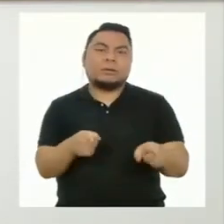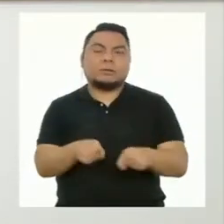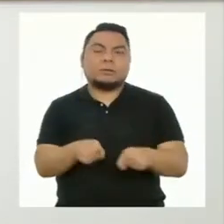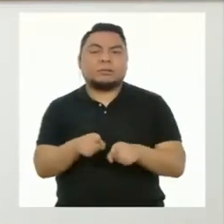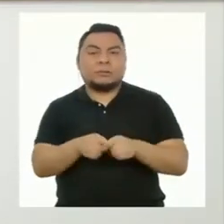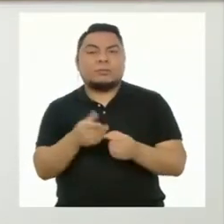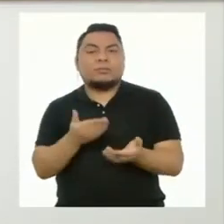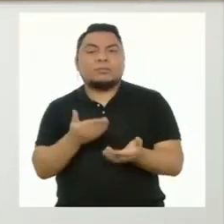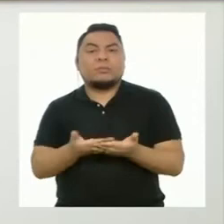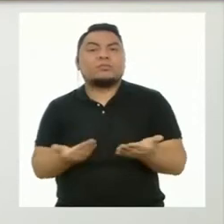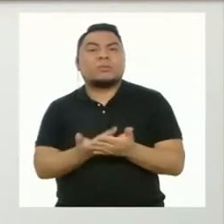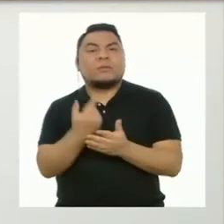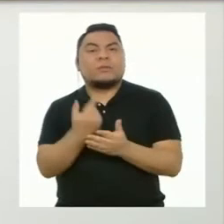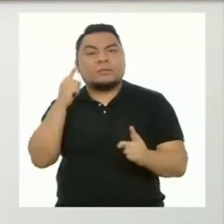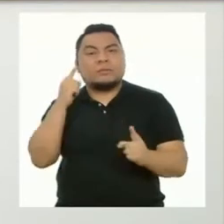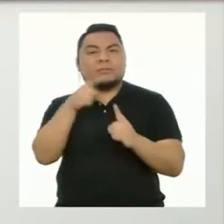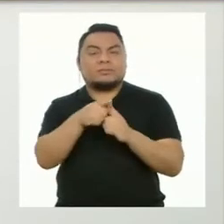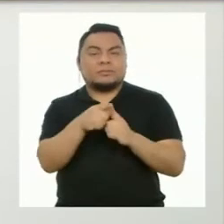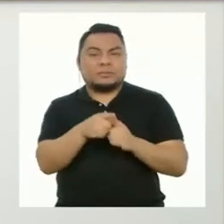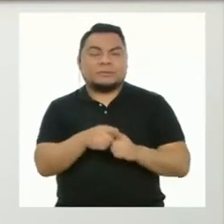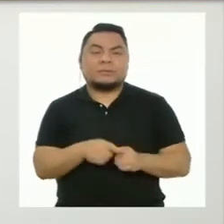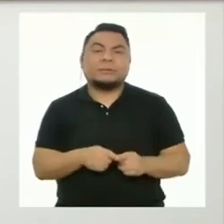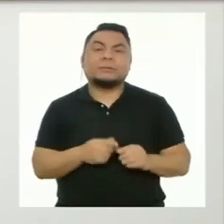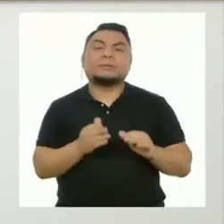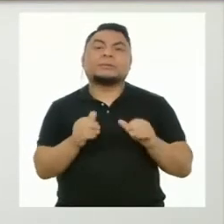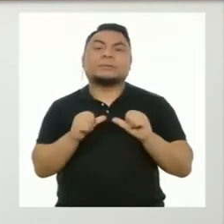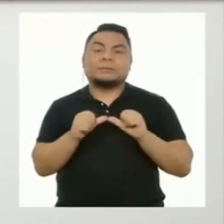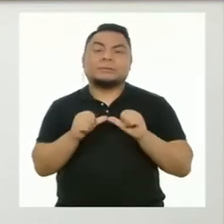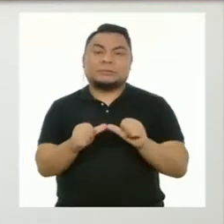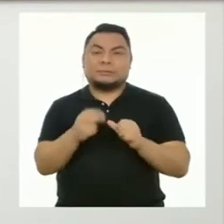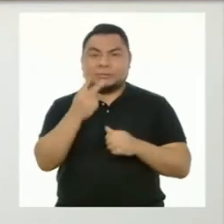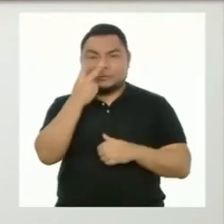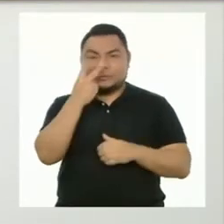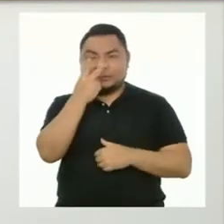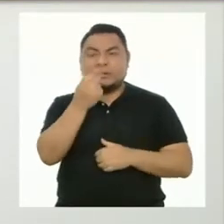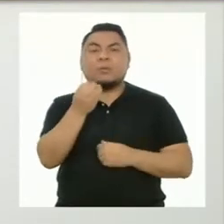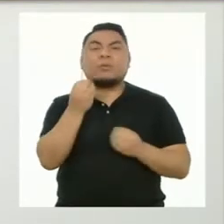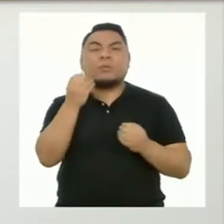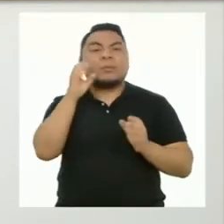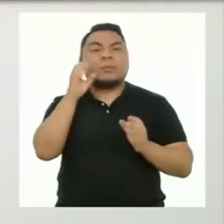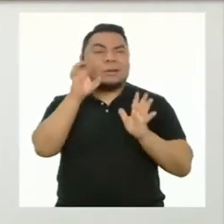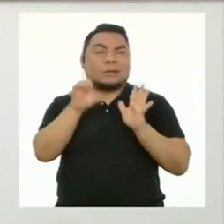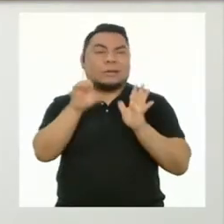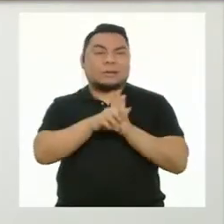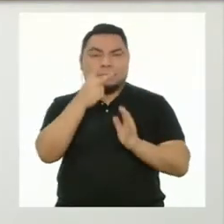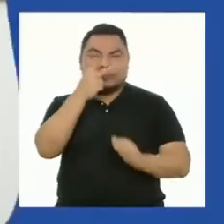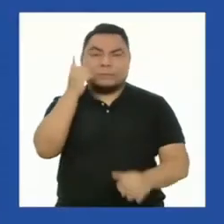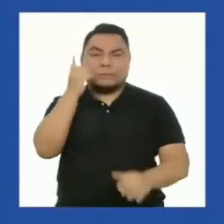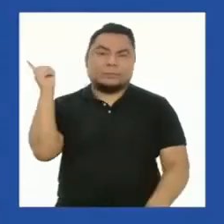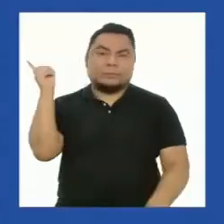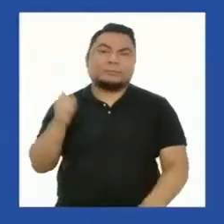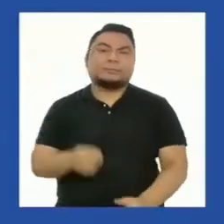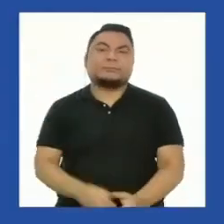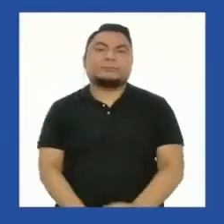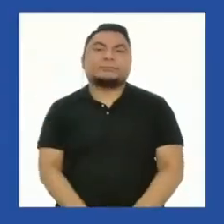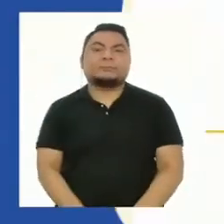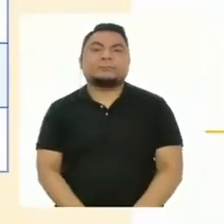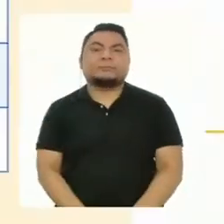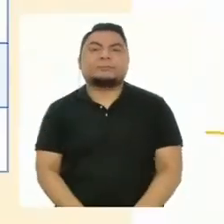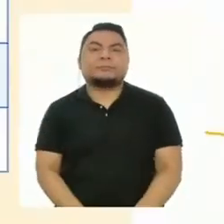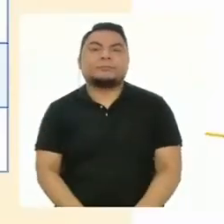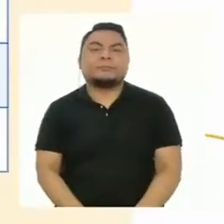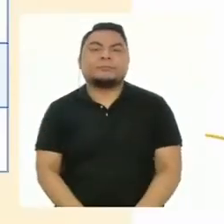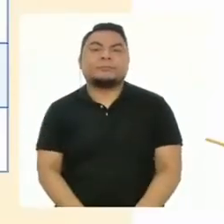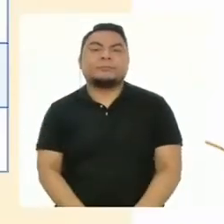proponerte nuevos desafíos. A continuación, veamos un ejemplo de ficha.